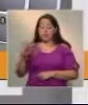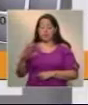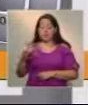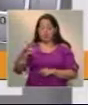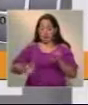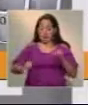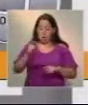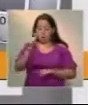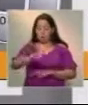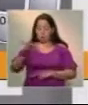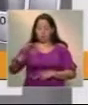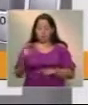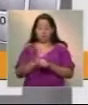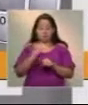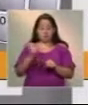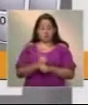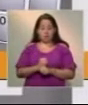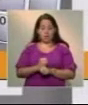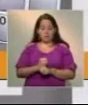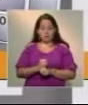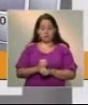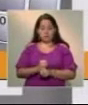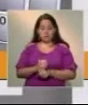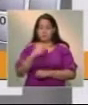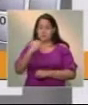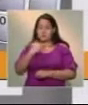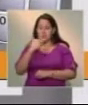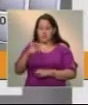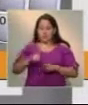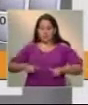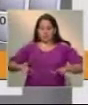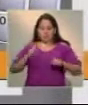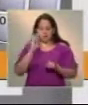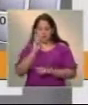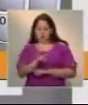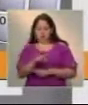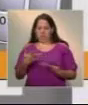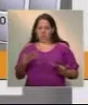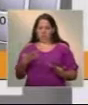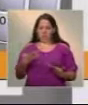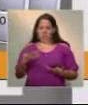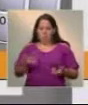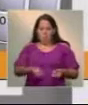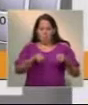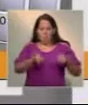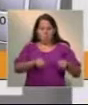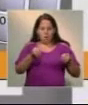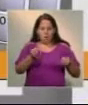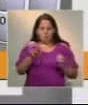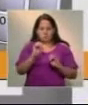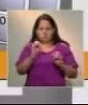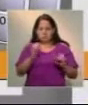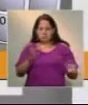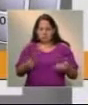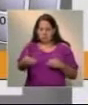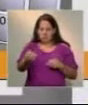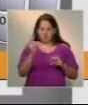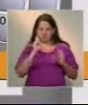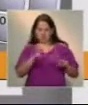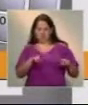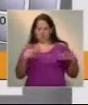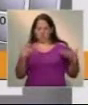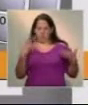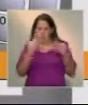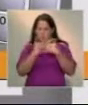Las personas trabajadoras cercanas al área vio algo en una bolsa o en una caja que le pareció extraño